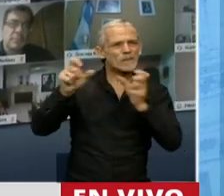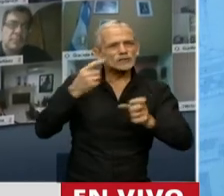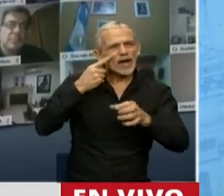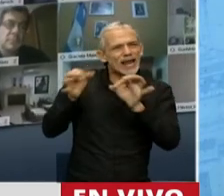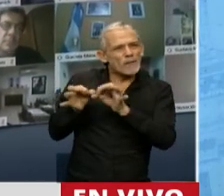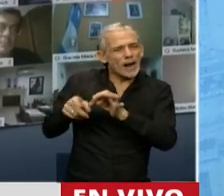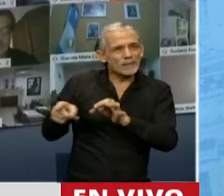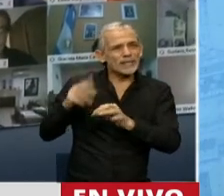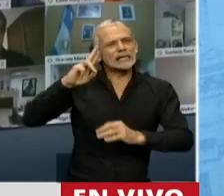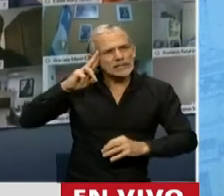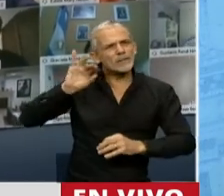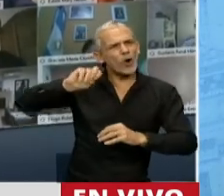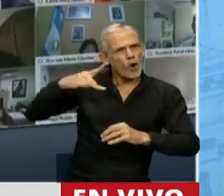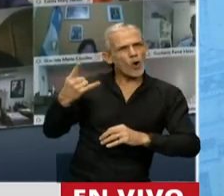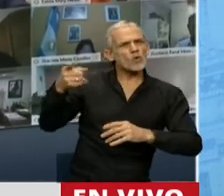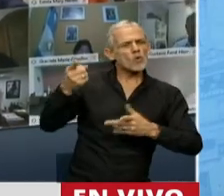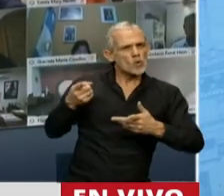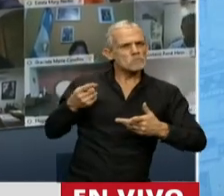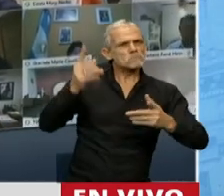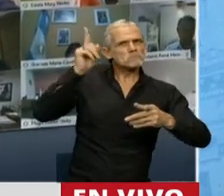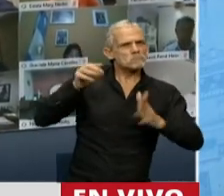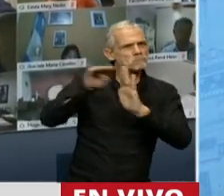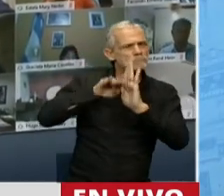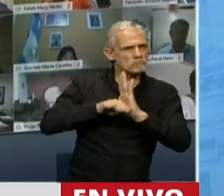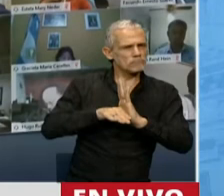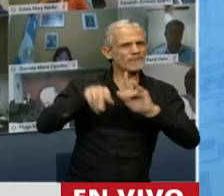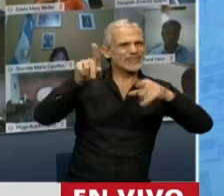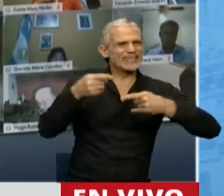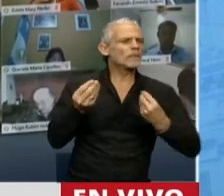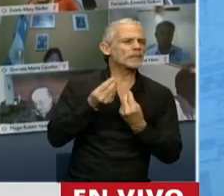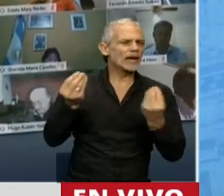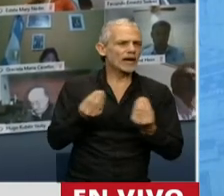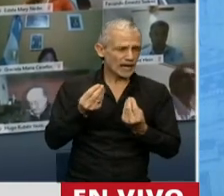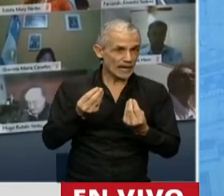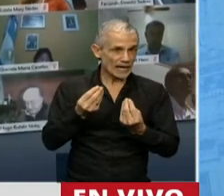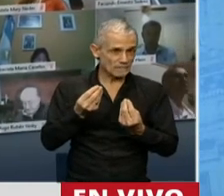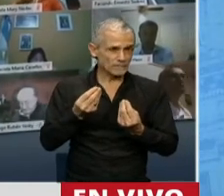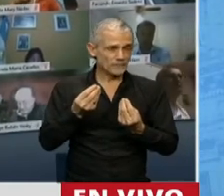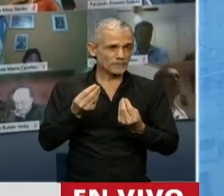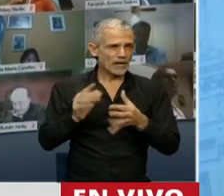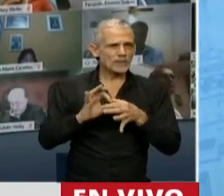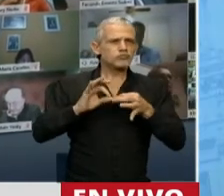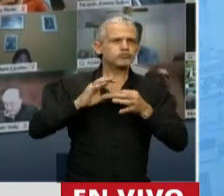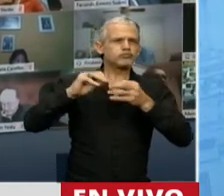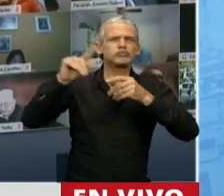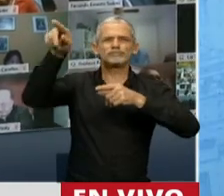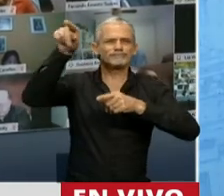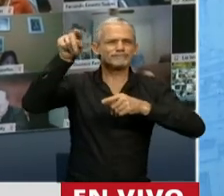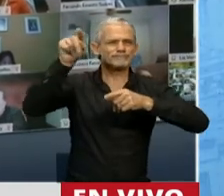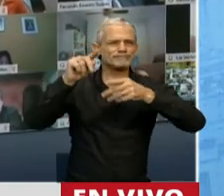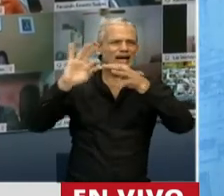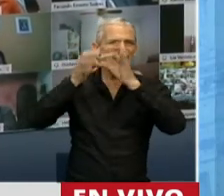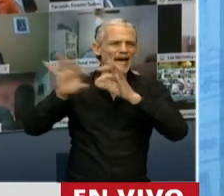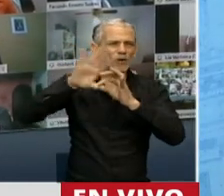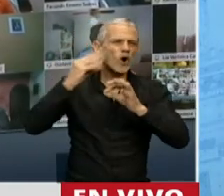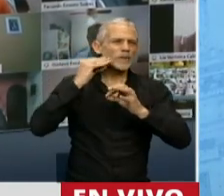respetando lo que las Naciones Unidas indican, y también lo que significa el Brexit y la oportunidad que se nos